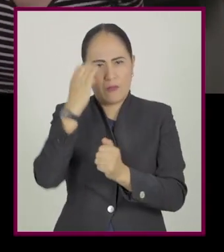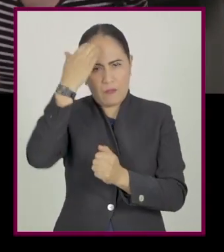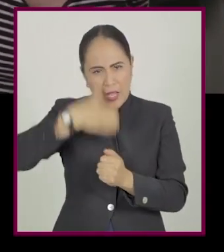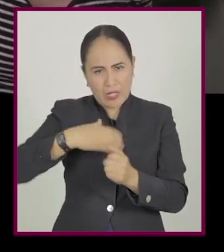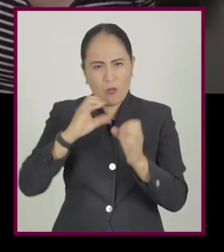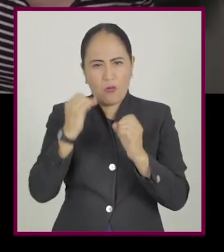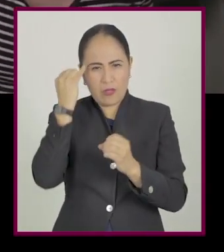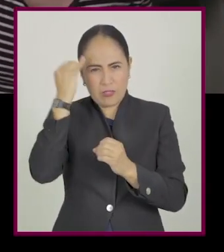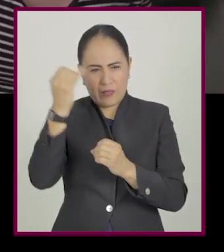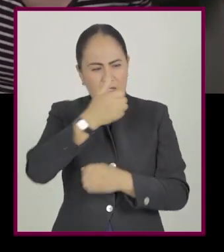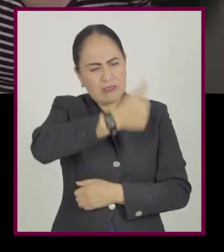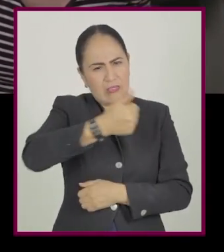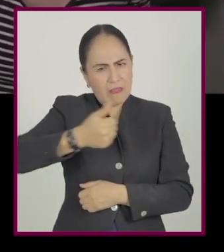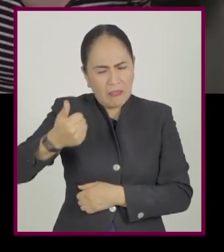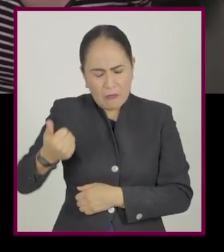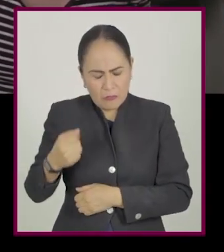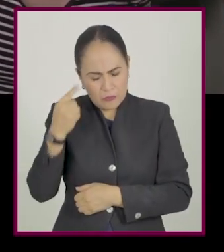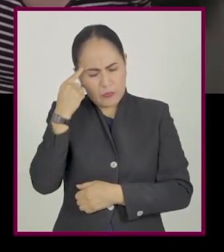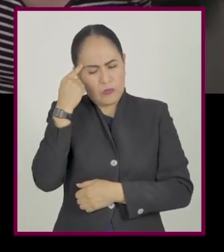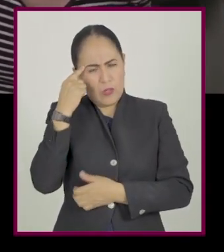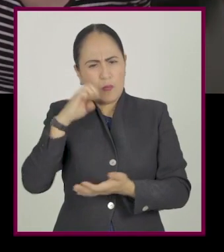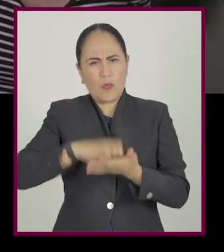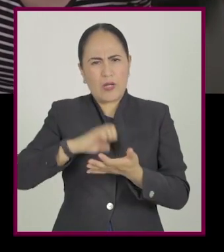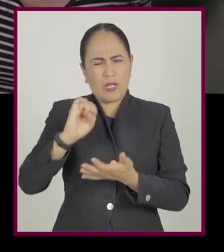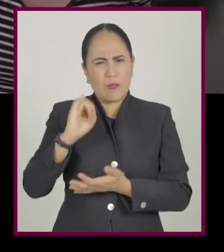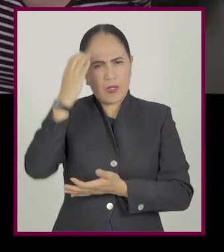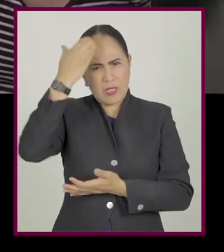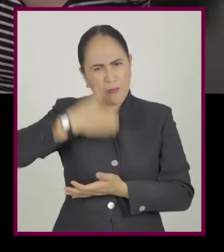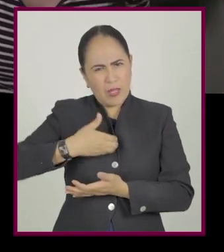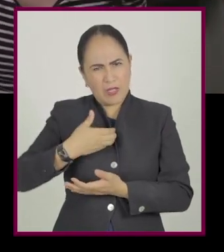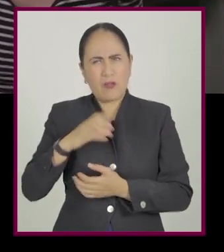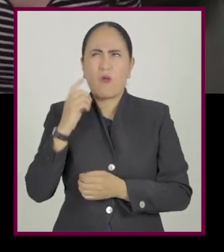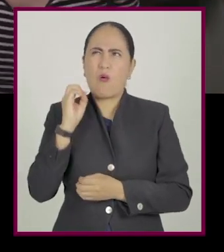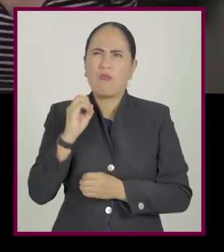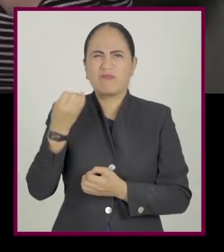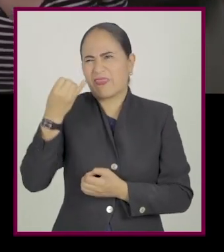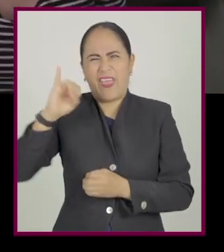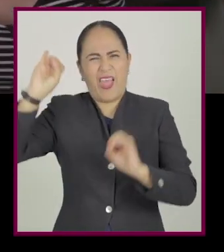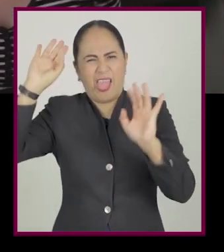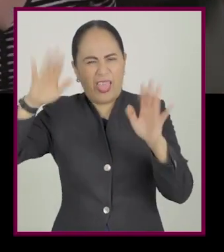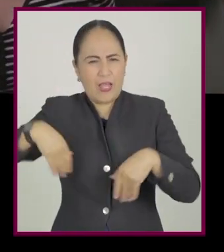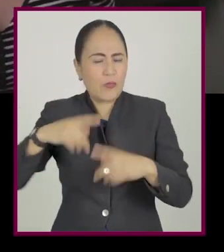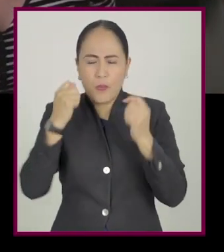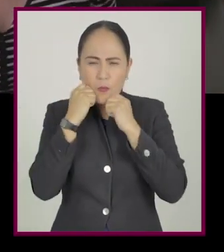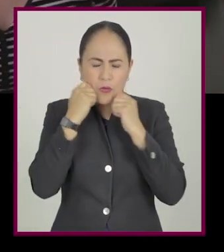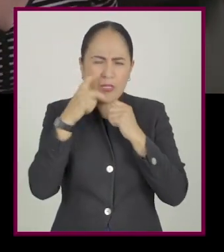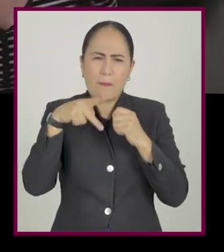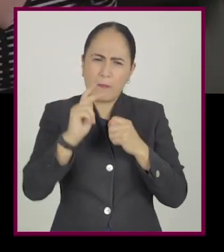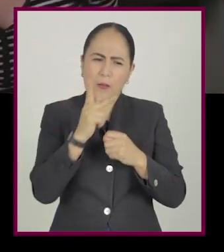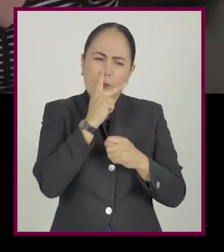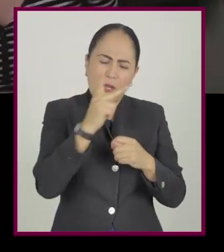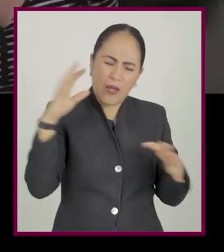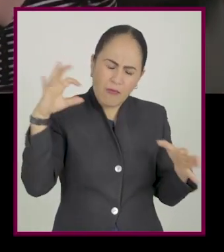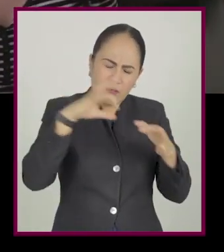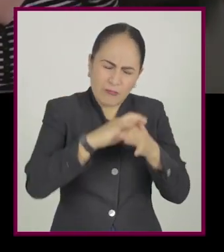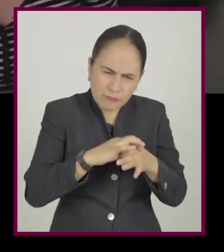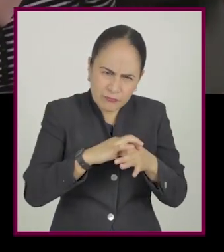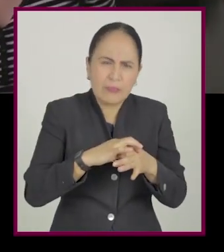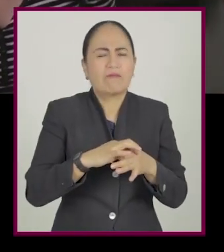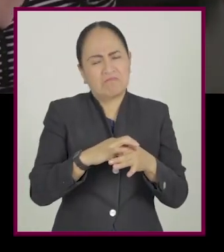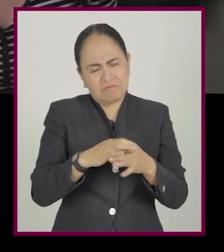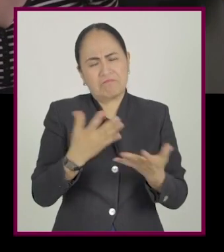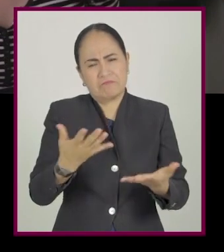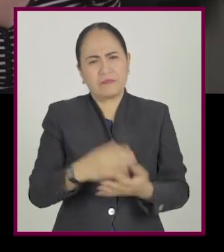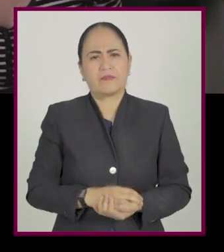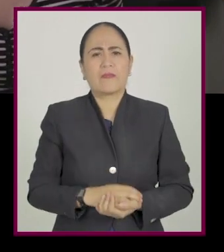asociándolas con imágenes o ideas que cada uno puede dar. Puede ser una imagen mental ilógica o absurda